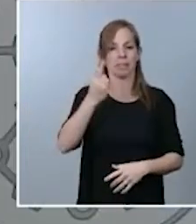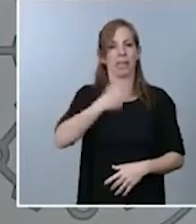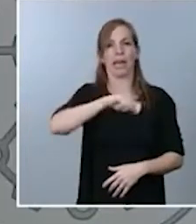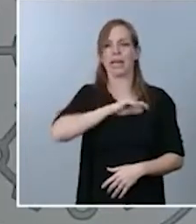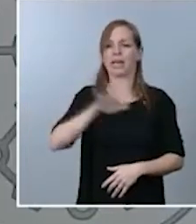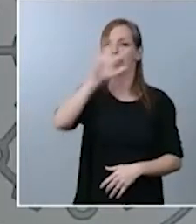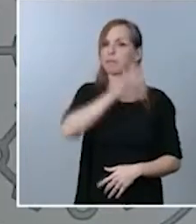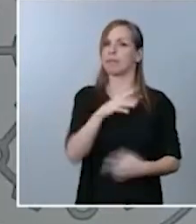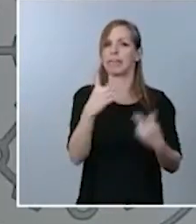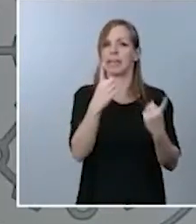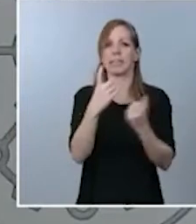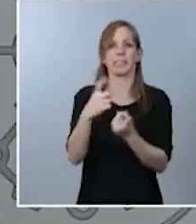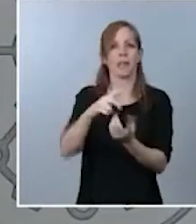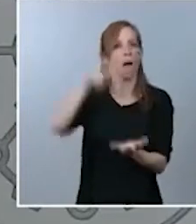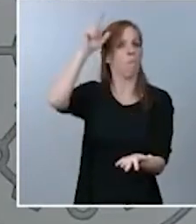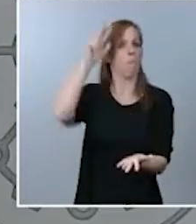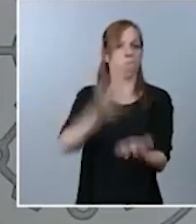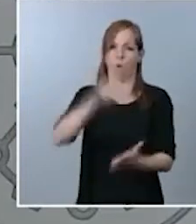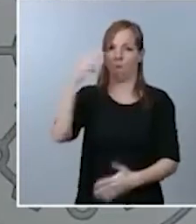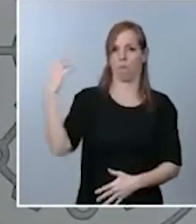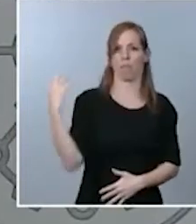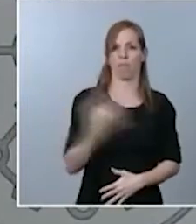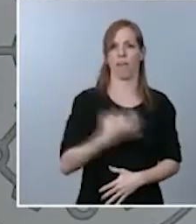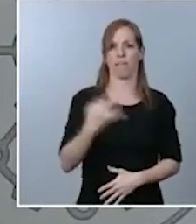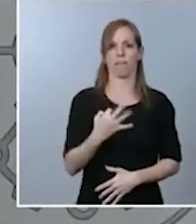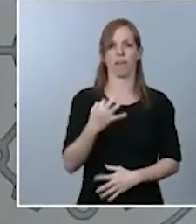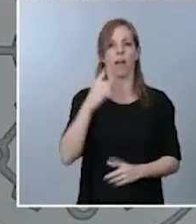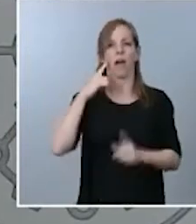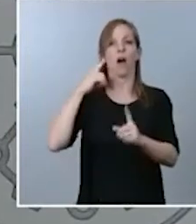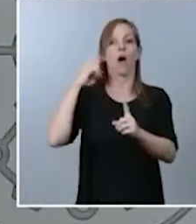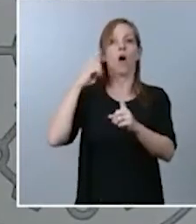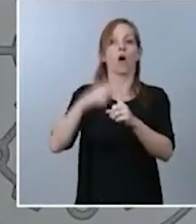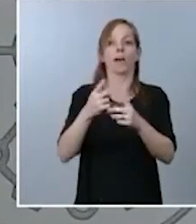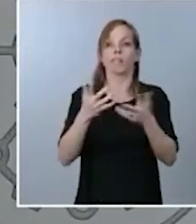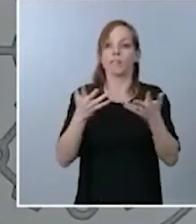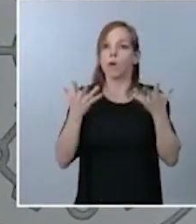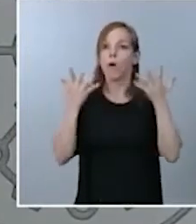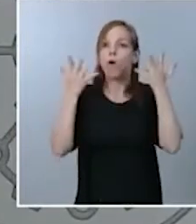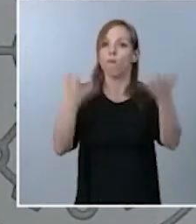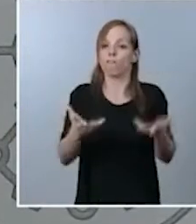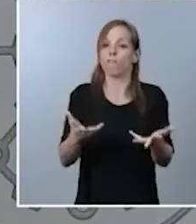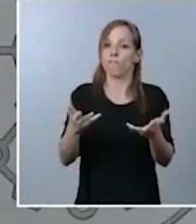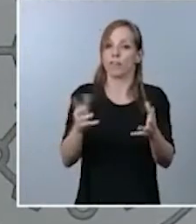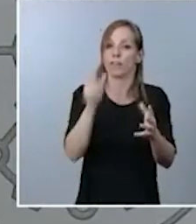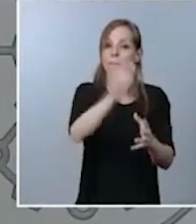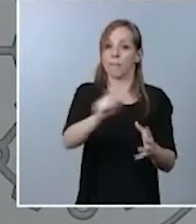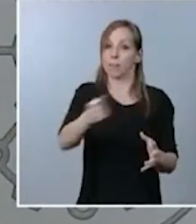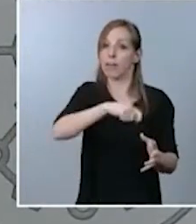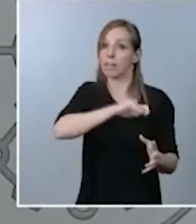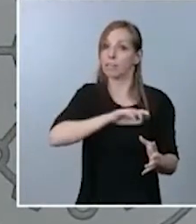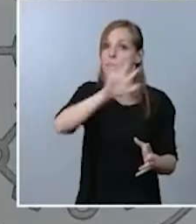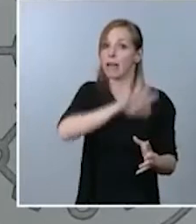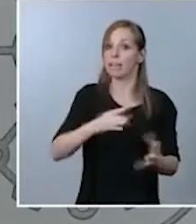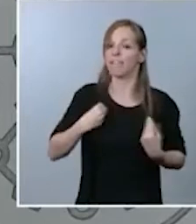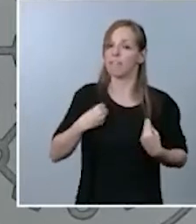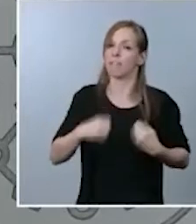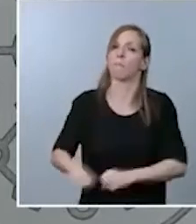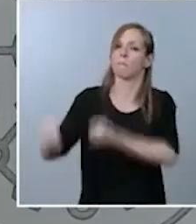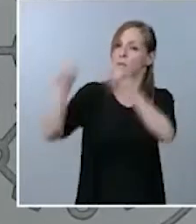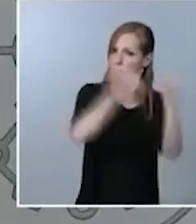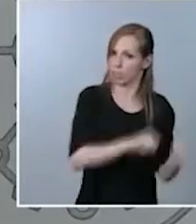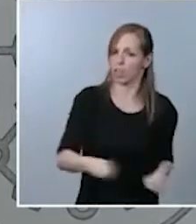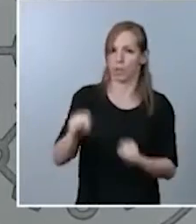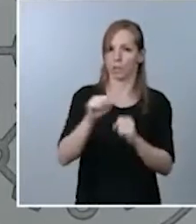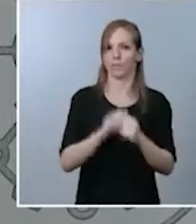instrumentos, como digo, pensados para otorgar una mayor protección a sus ciudadanos. Y hay que tener en cuenta la importancia